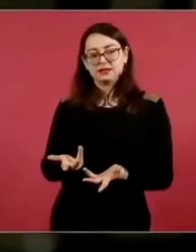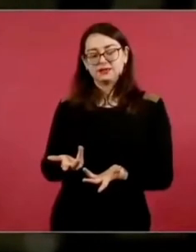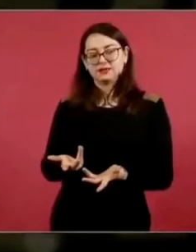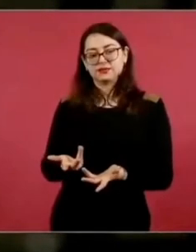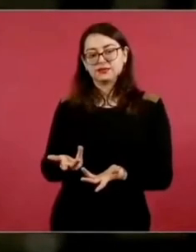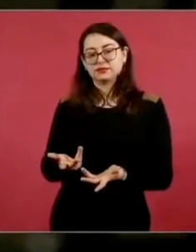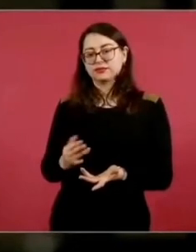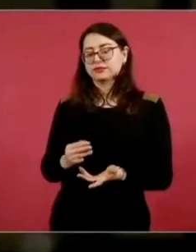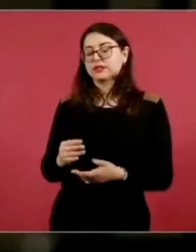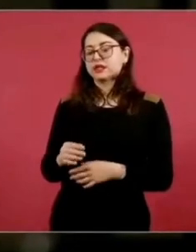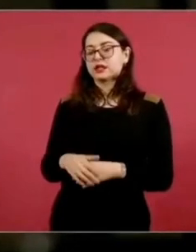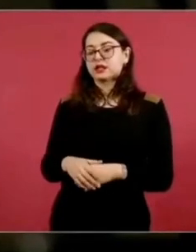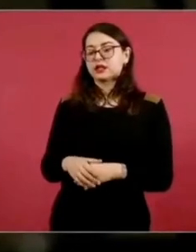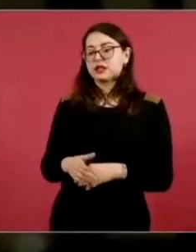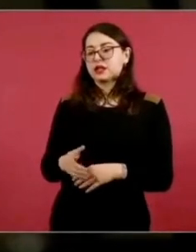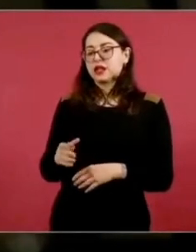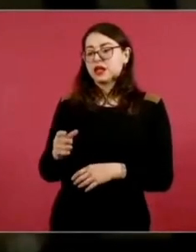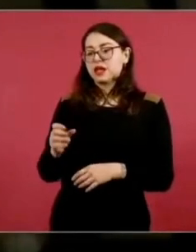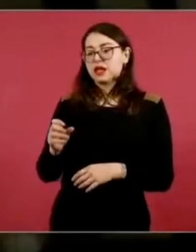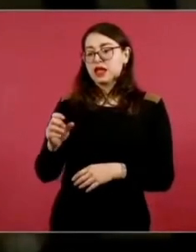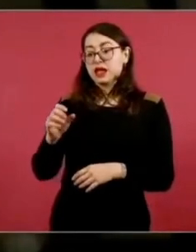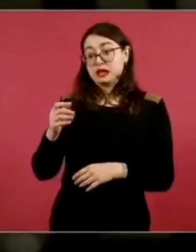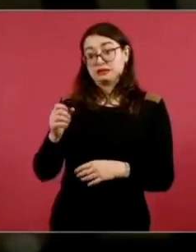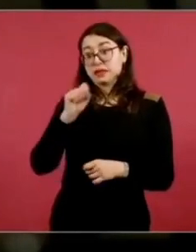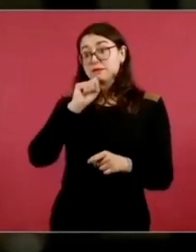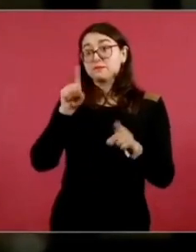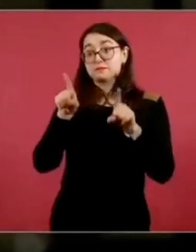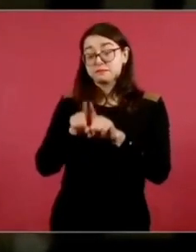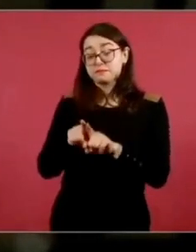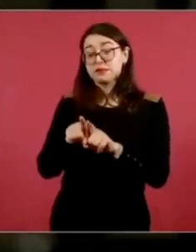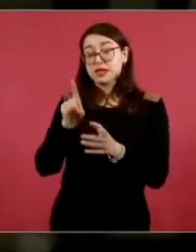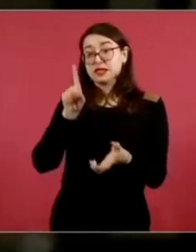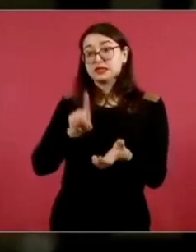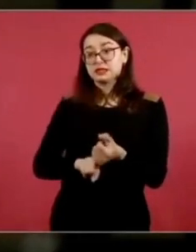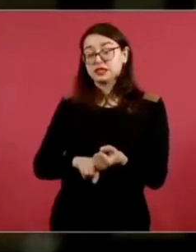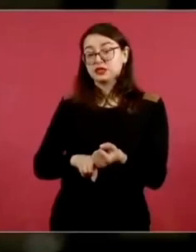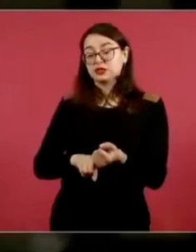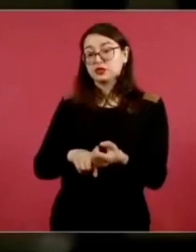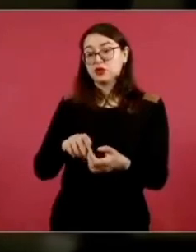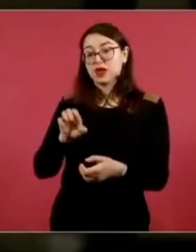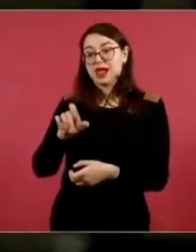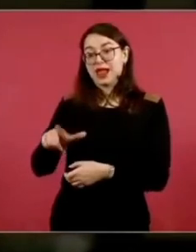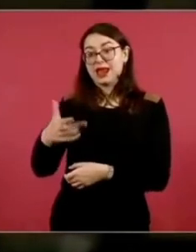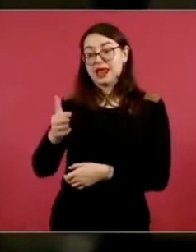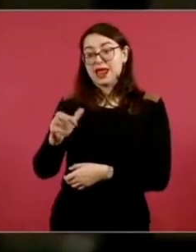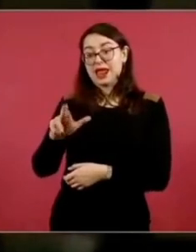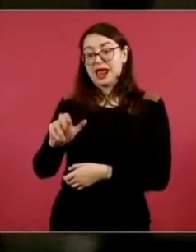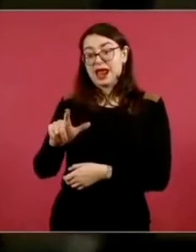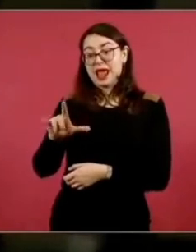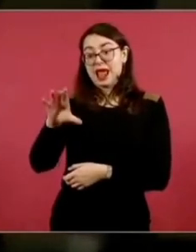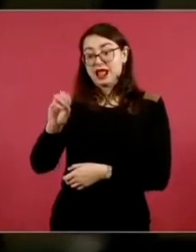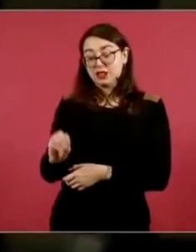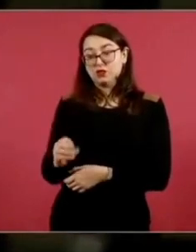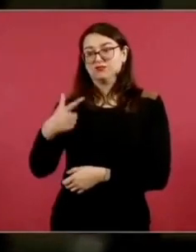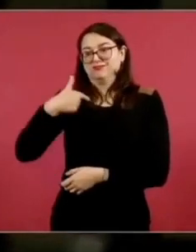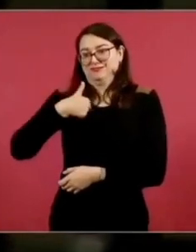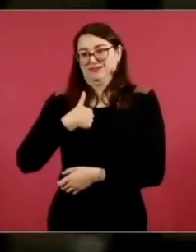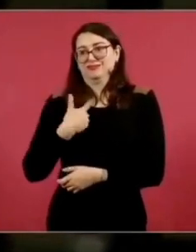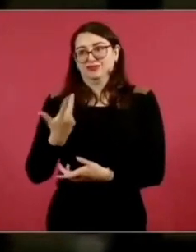en contenido. Con Spota en el Heraldo de México. Cubrí el 2 de octubre de 68. Ahí estoy en el libro de la ponía Tosca.